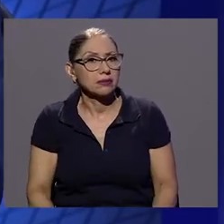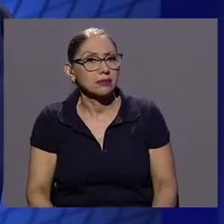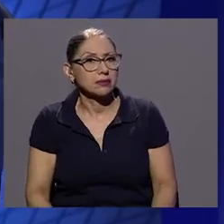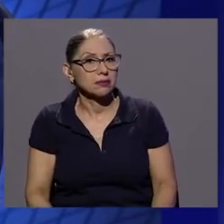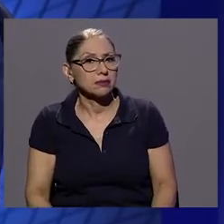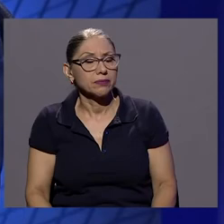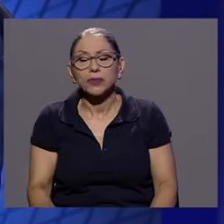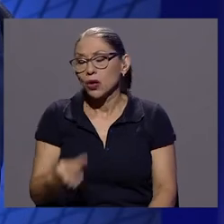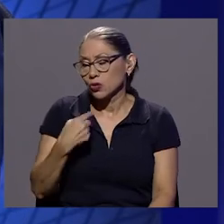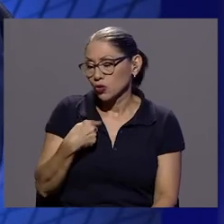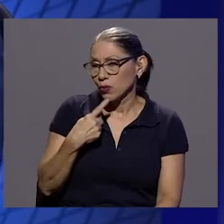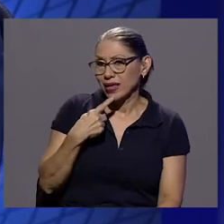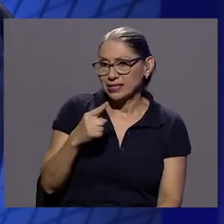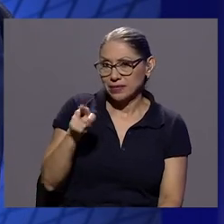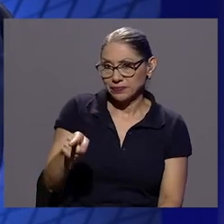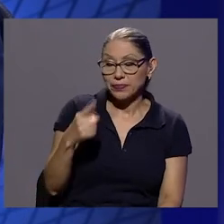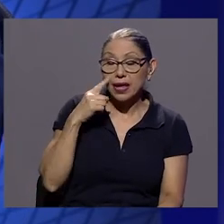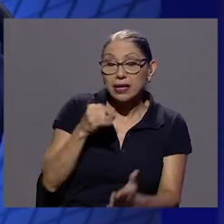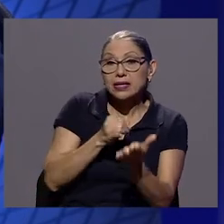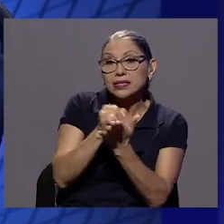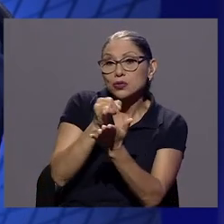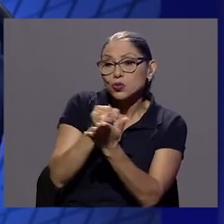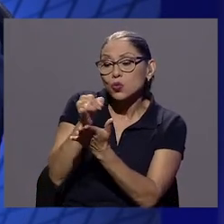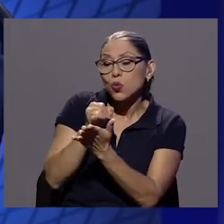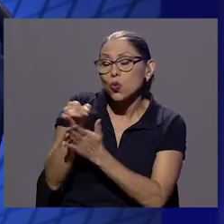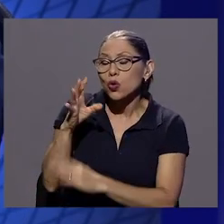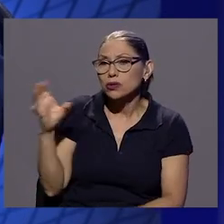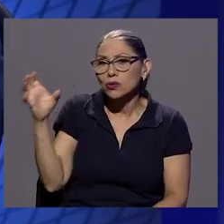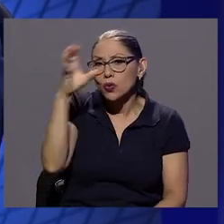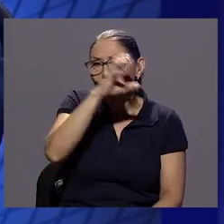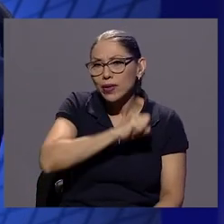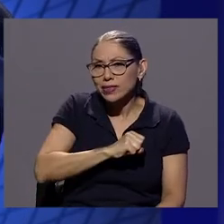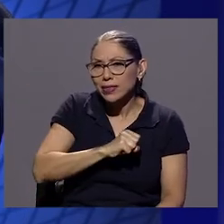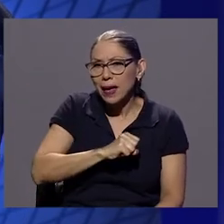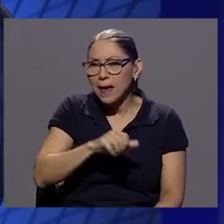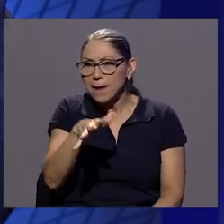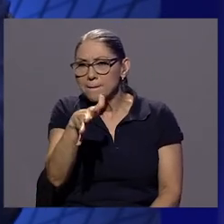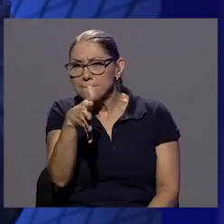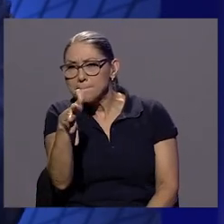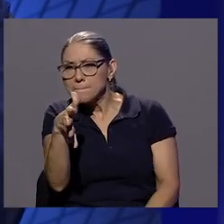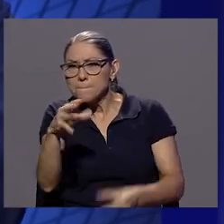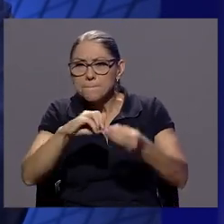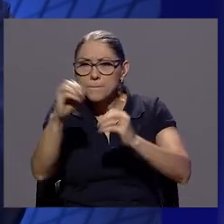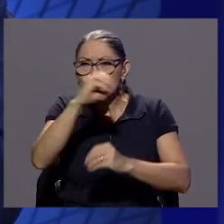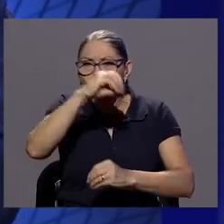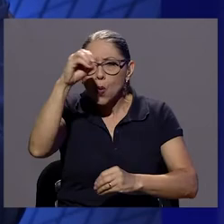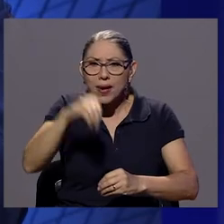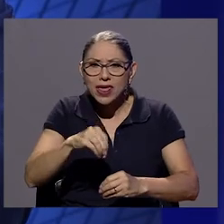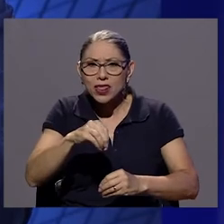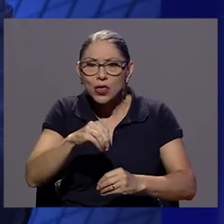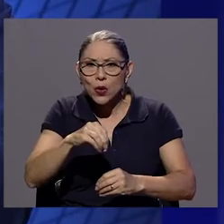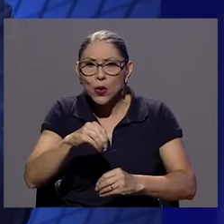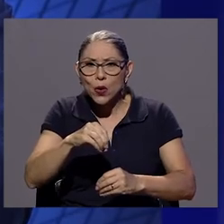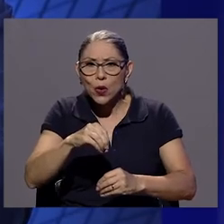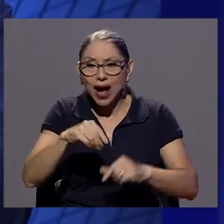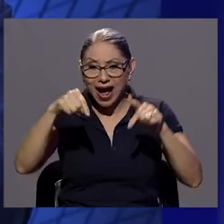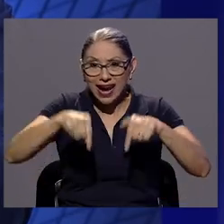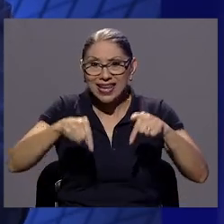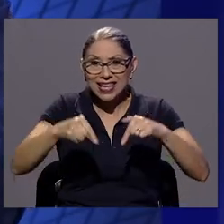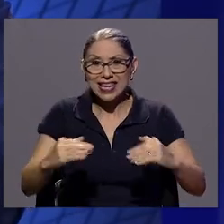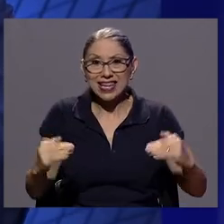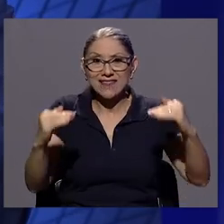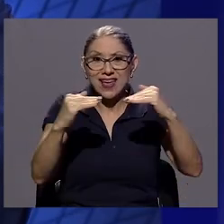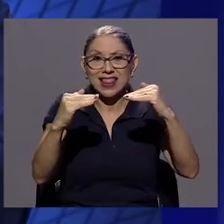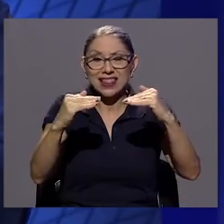que con esto le digo los números. Lo que encontró el estudio es que el nivel de endeudamiento promedio de Costa Rica no es tan alto como decíamos,